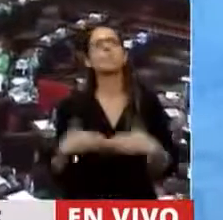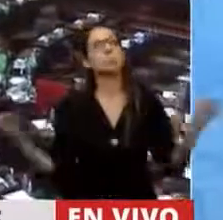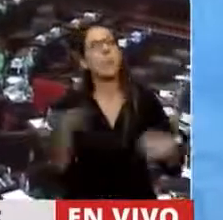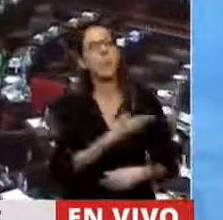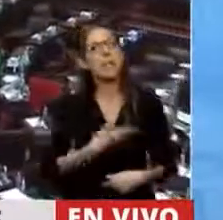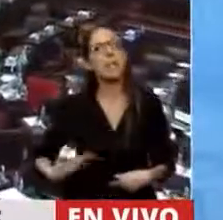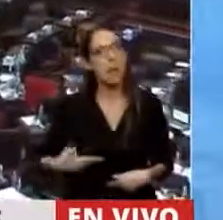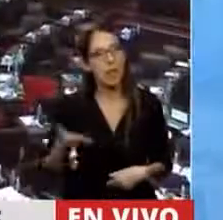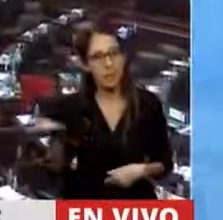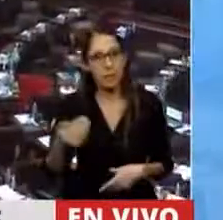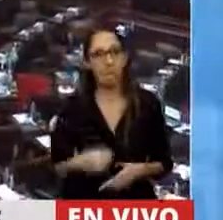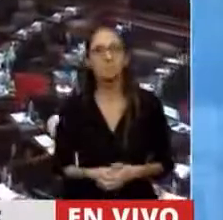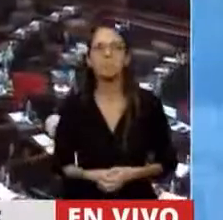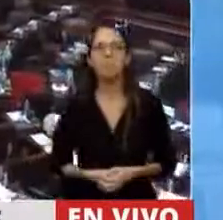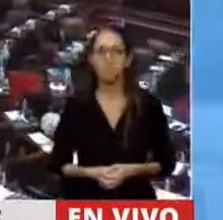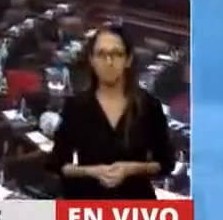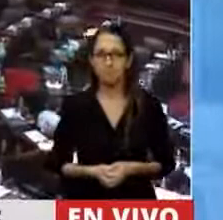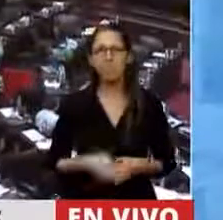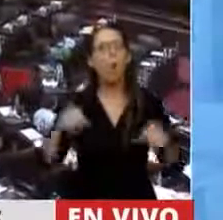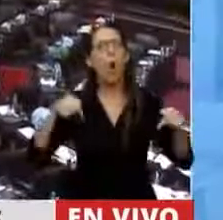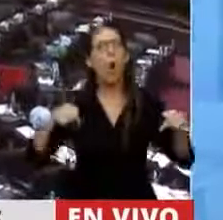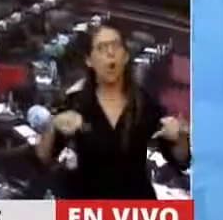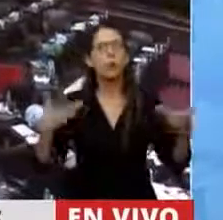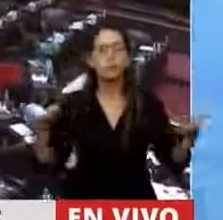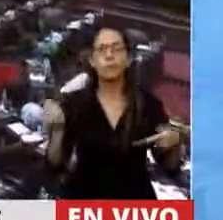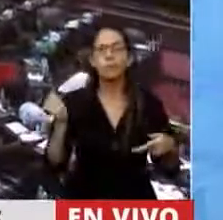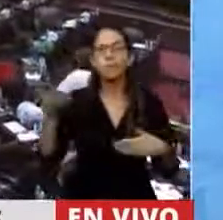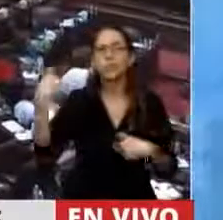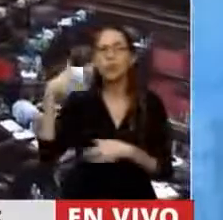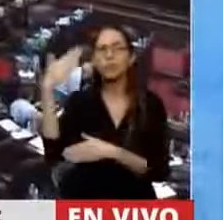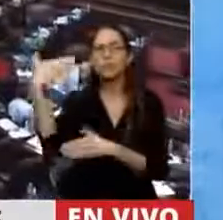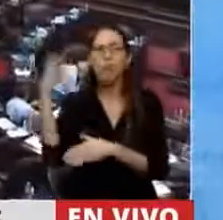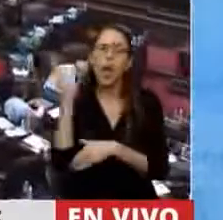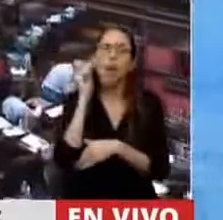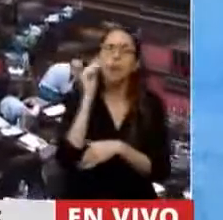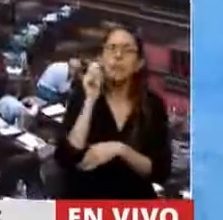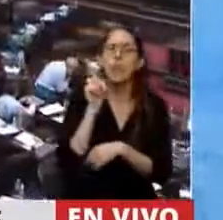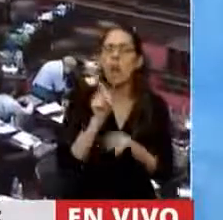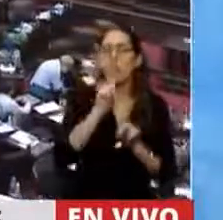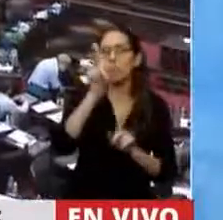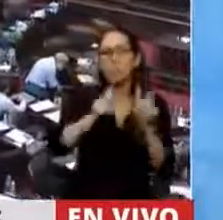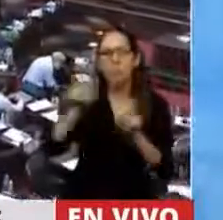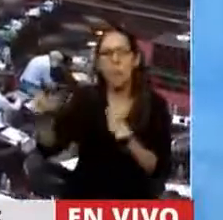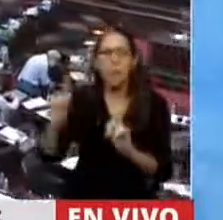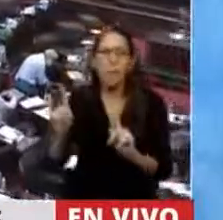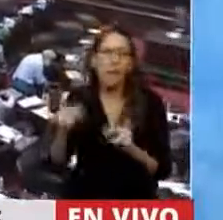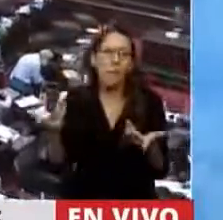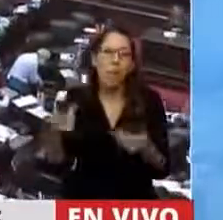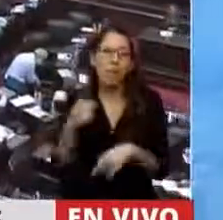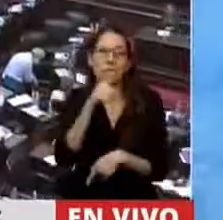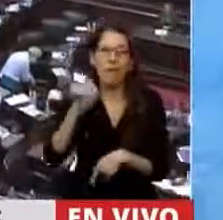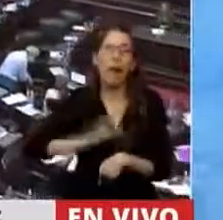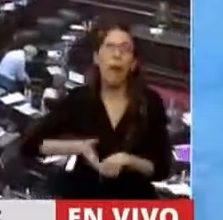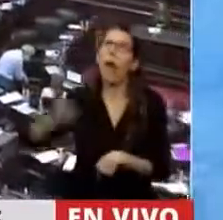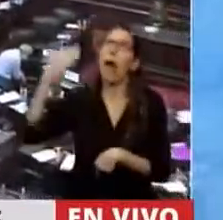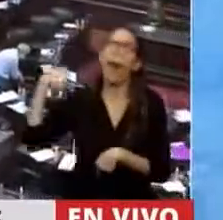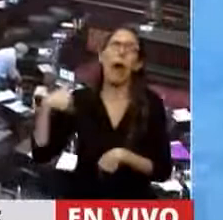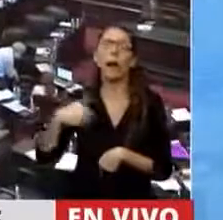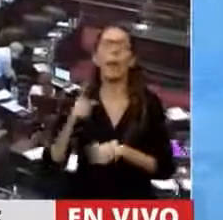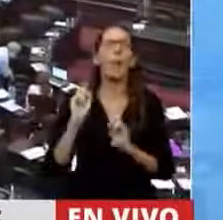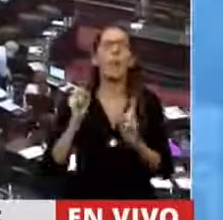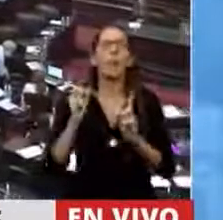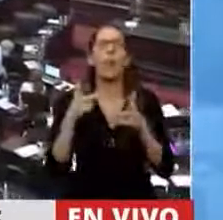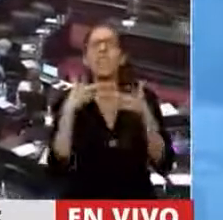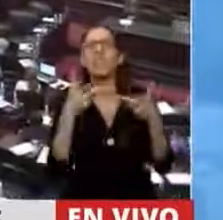Presidente, hoy escuchamos a los mismos que hace más de un siglo dijeron que el matrimonio